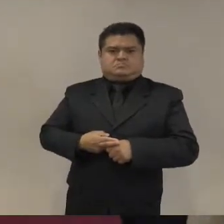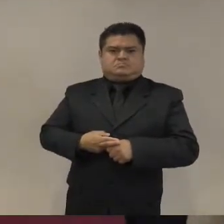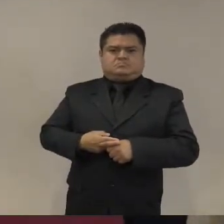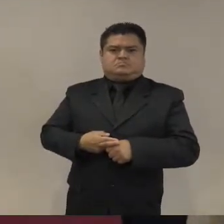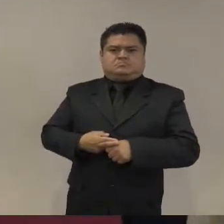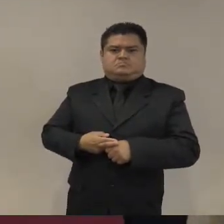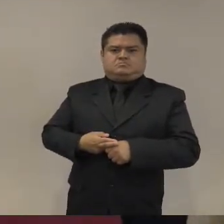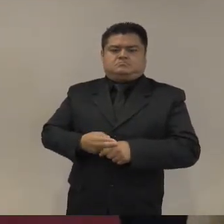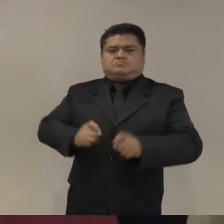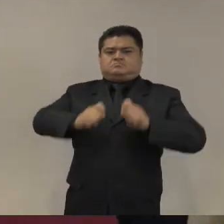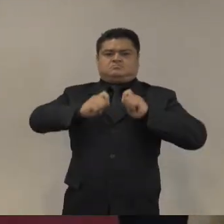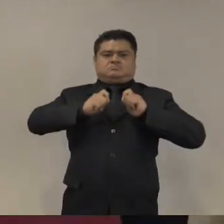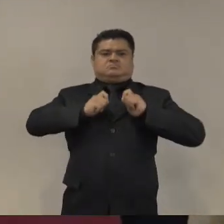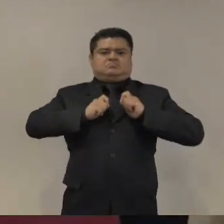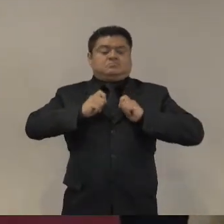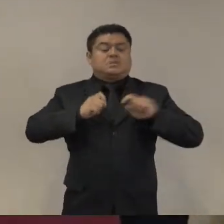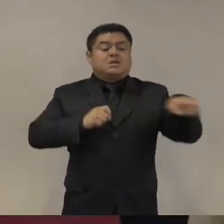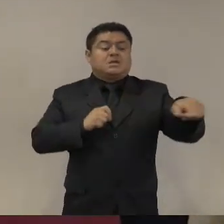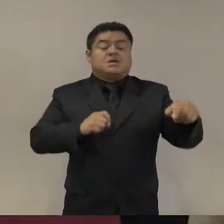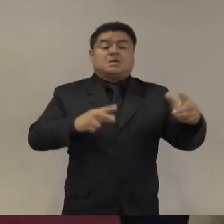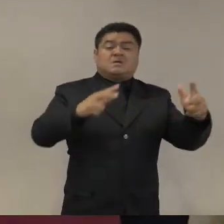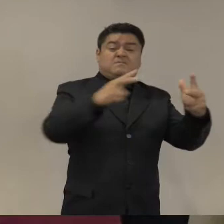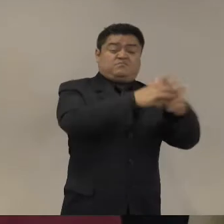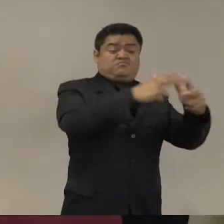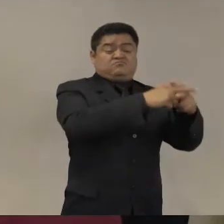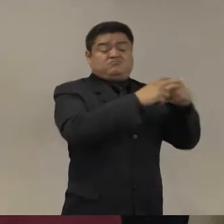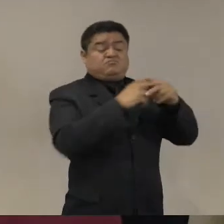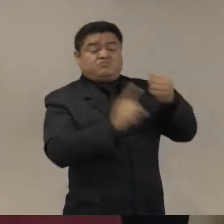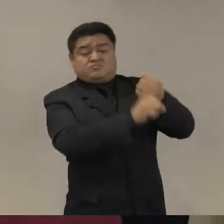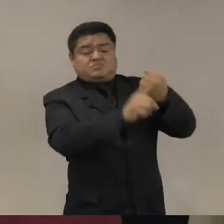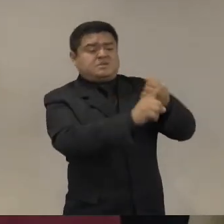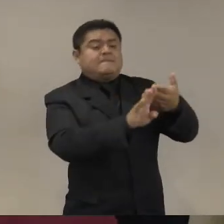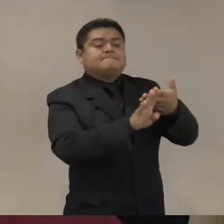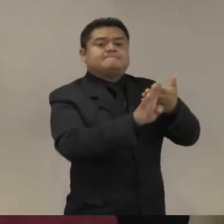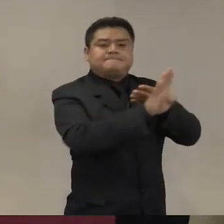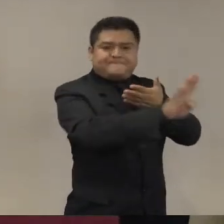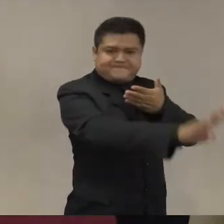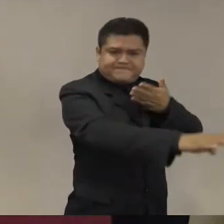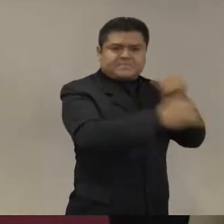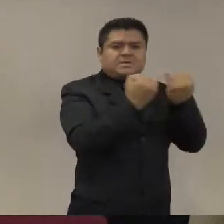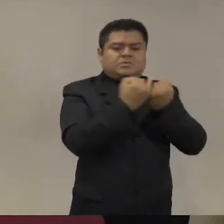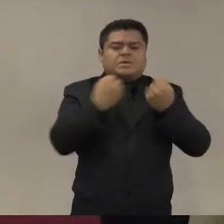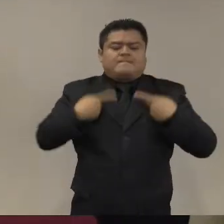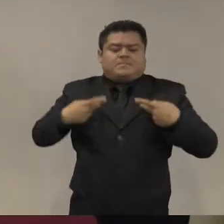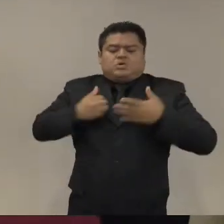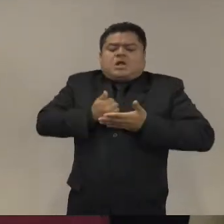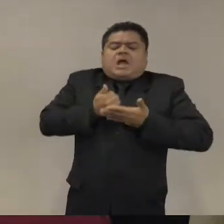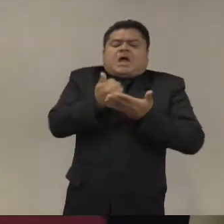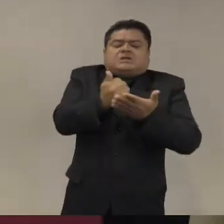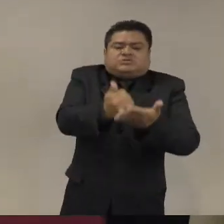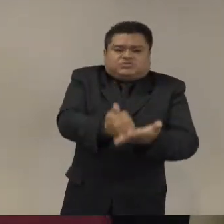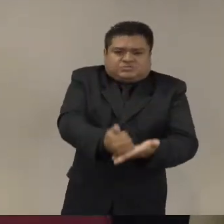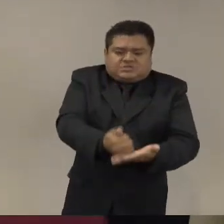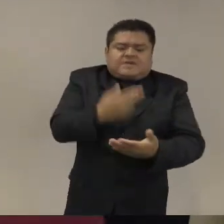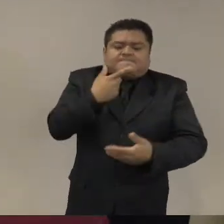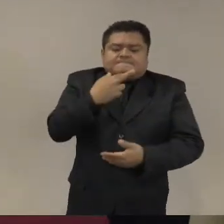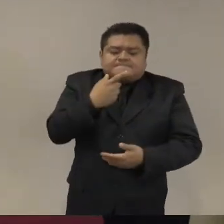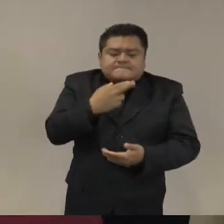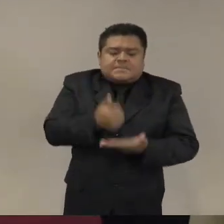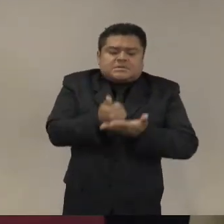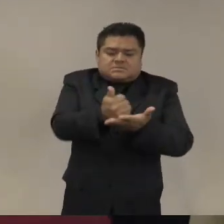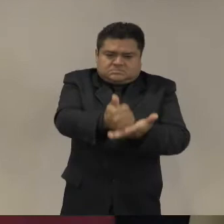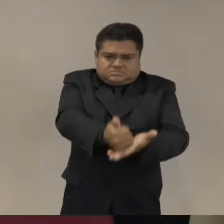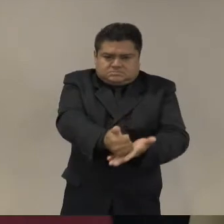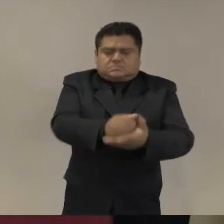social del delito y reconstrucción del tejido social con base en lo que usted ha platicado me gustaría saber qué recomendaciones nos